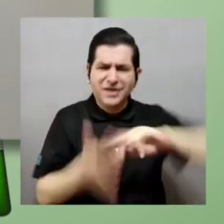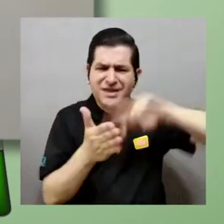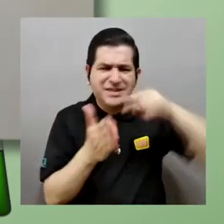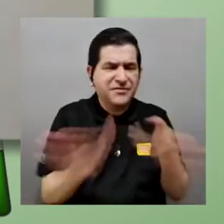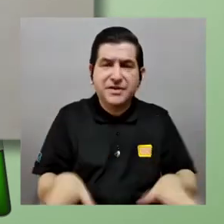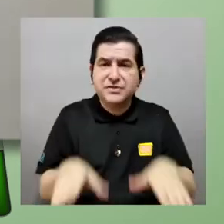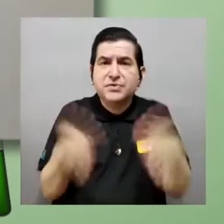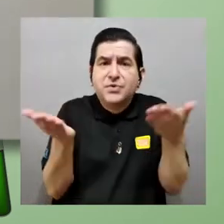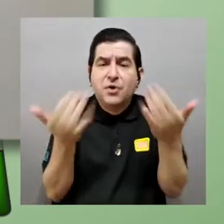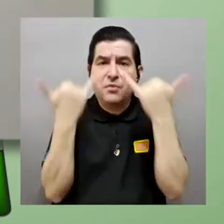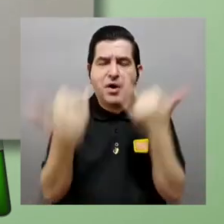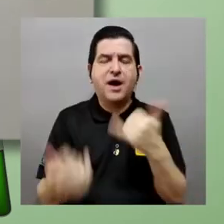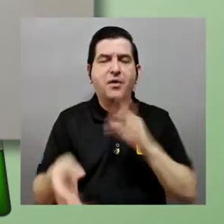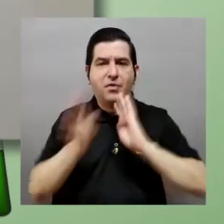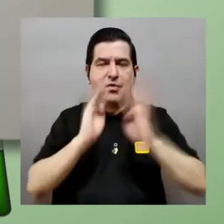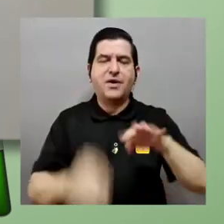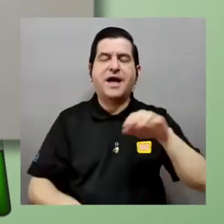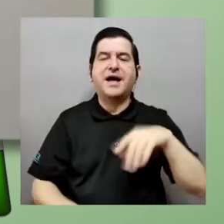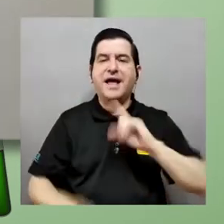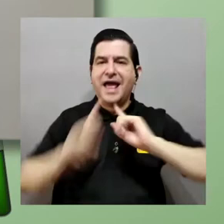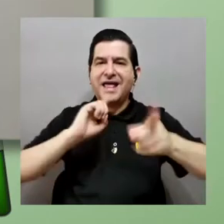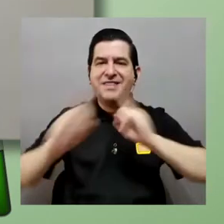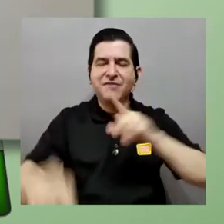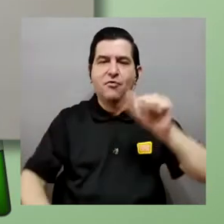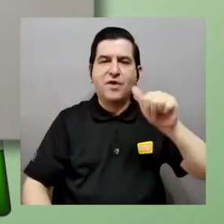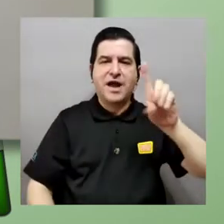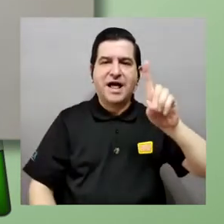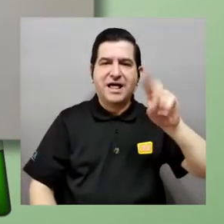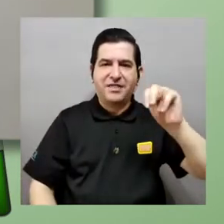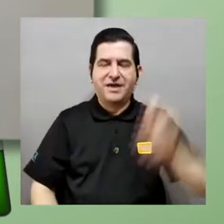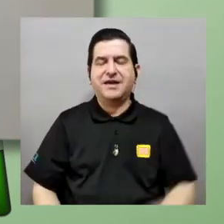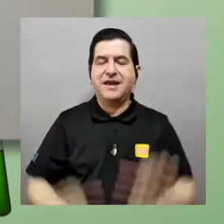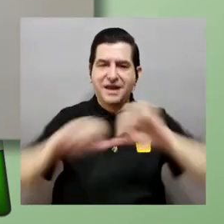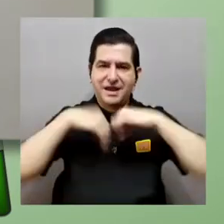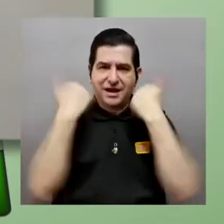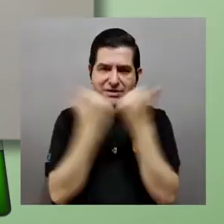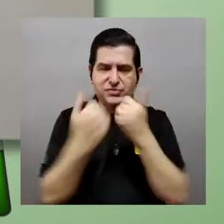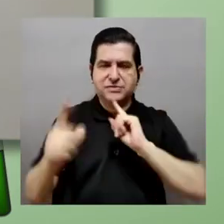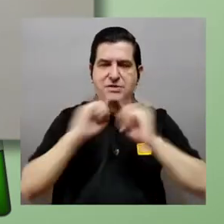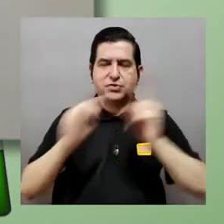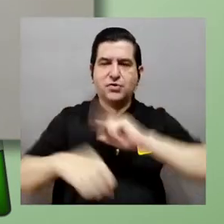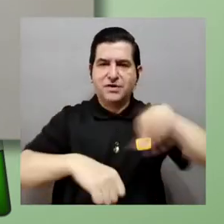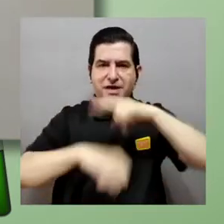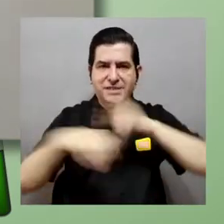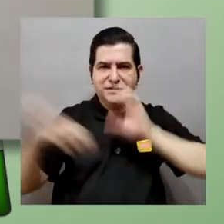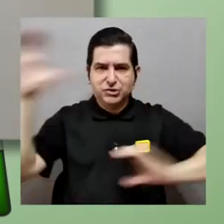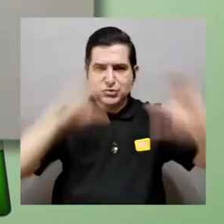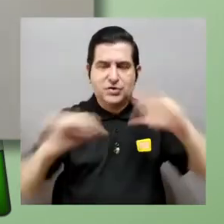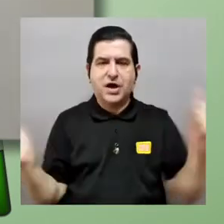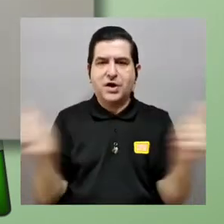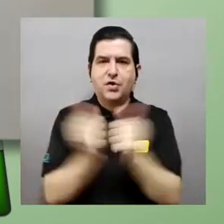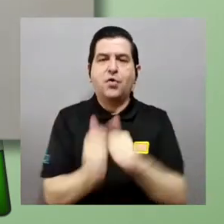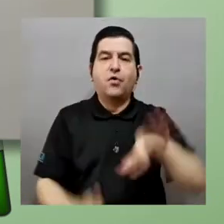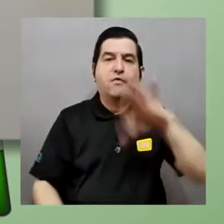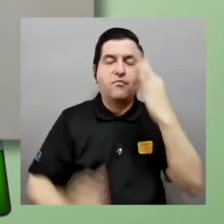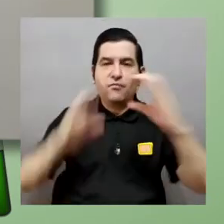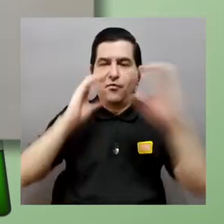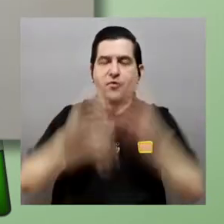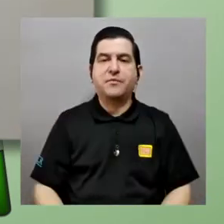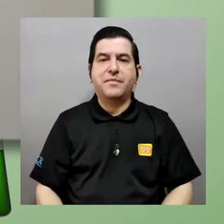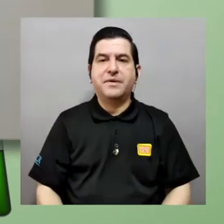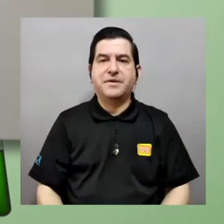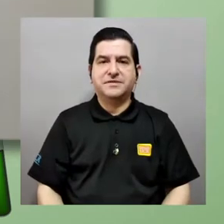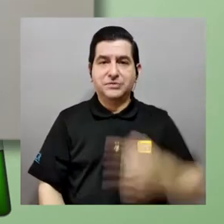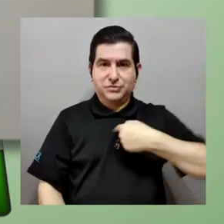mundo y por ello creamos documentos con información fiable para que ustedes puedan acceder fácilmente en nuestras redes